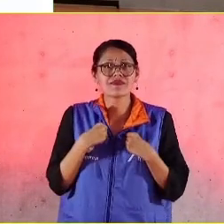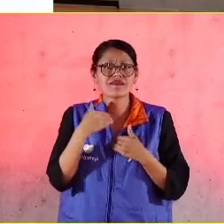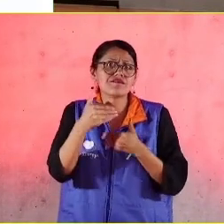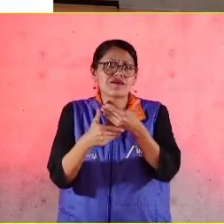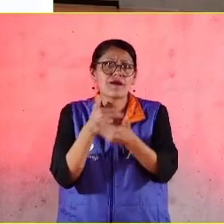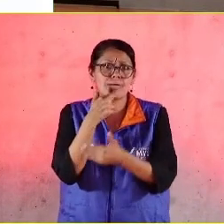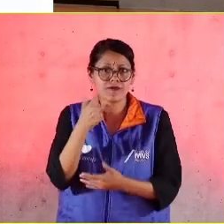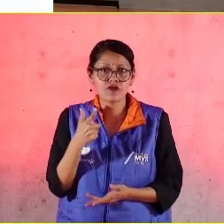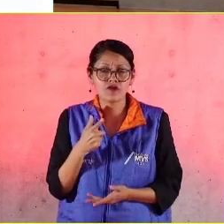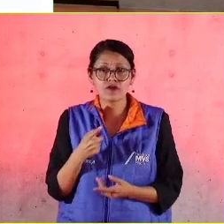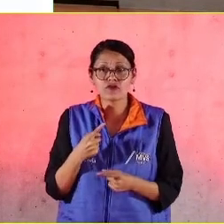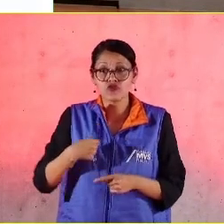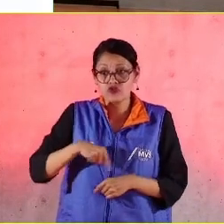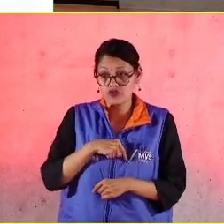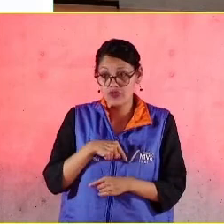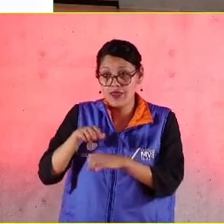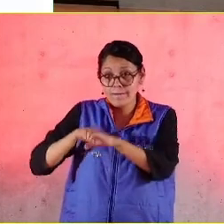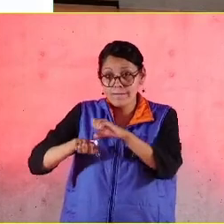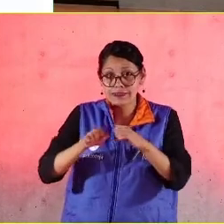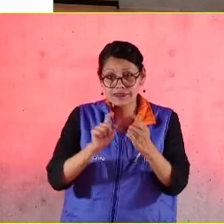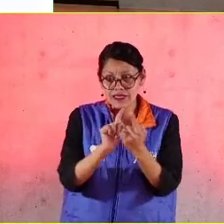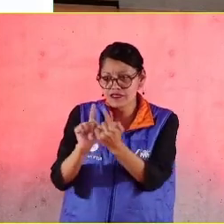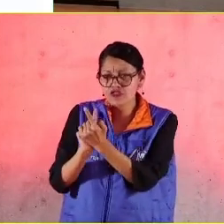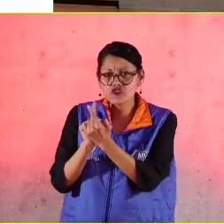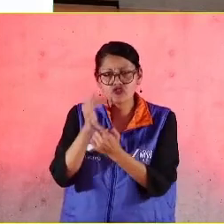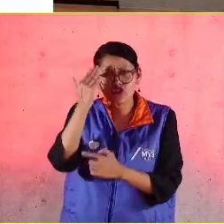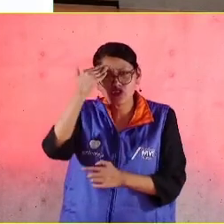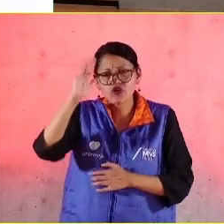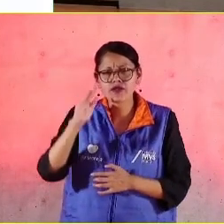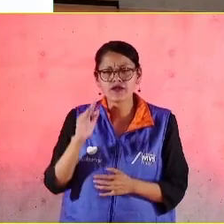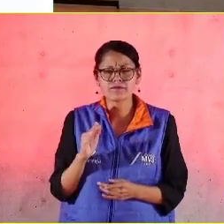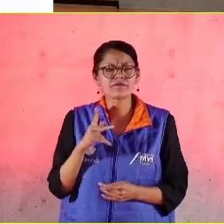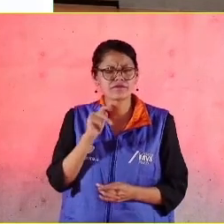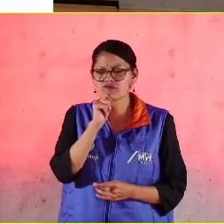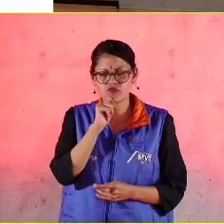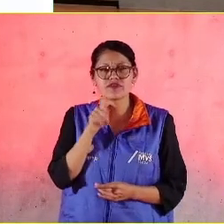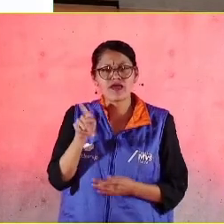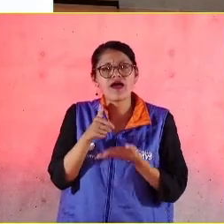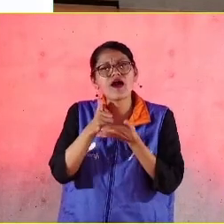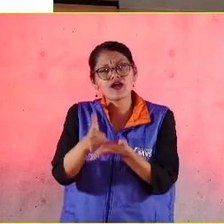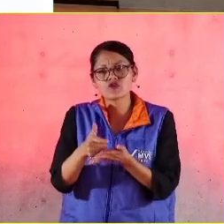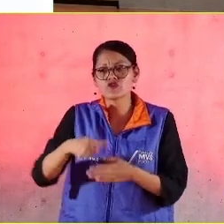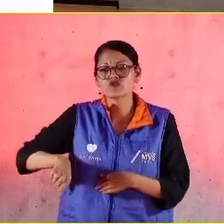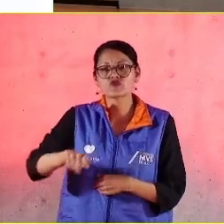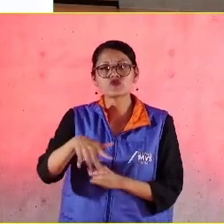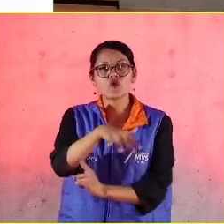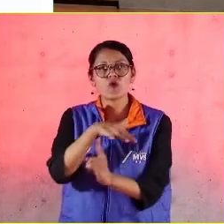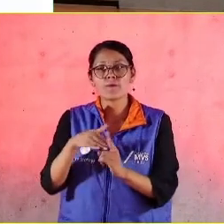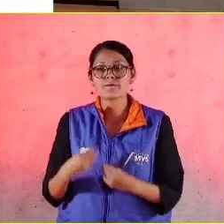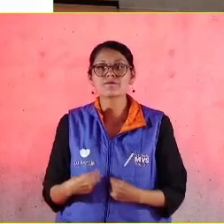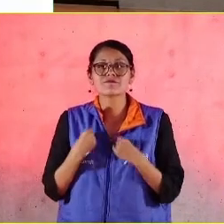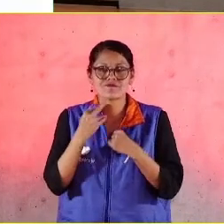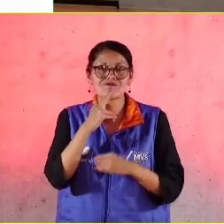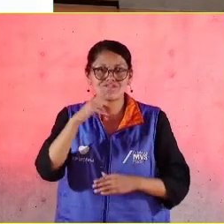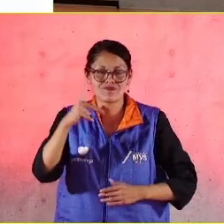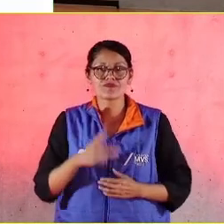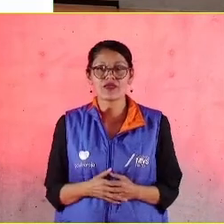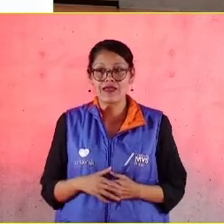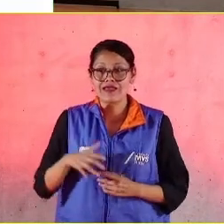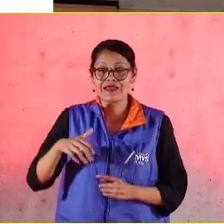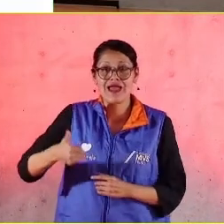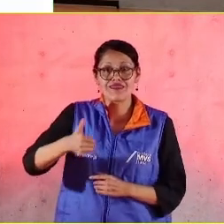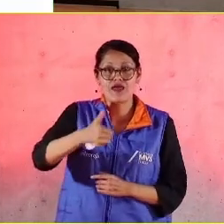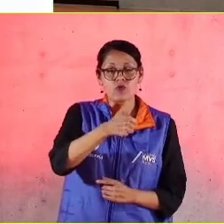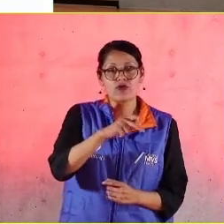aun cuando no las conocemos directamente o estemos in situ, pero ayude a la vida y a la relación en el entorno que tiene cada pyme